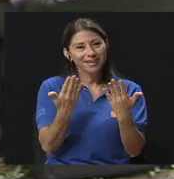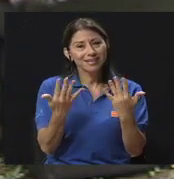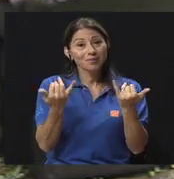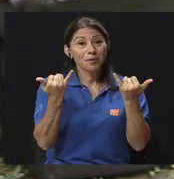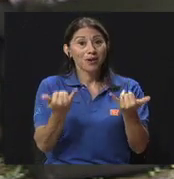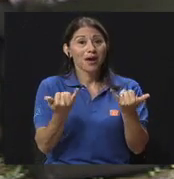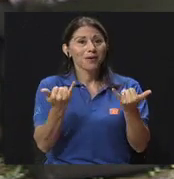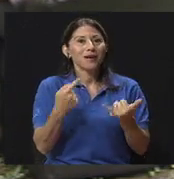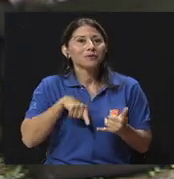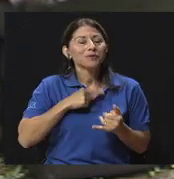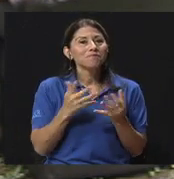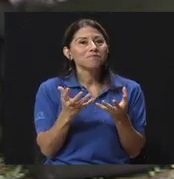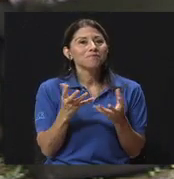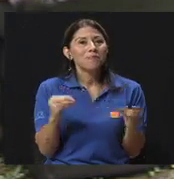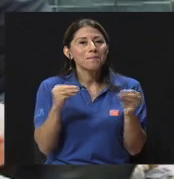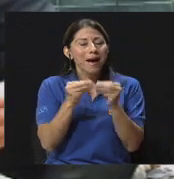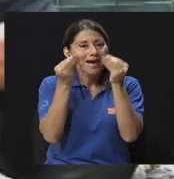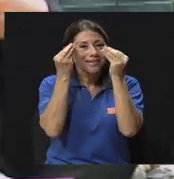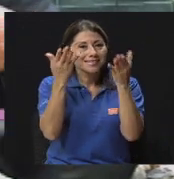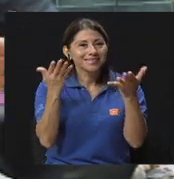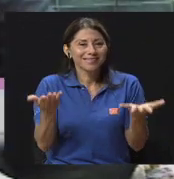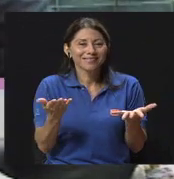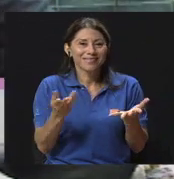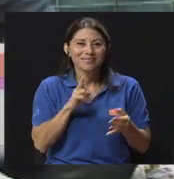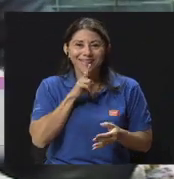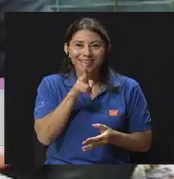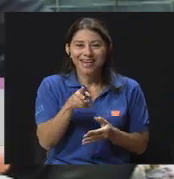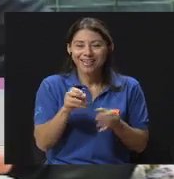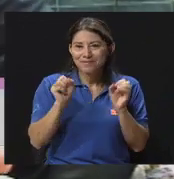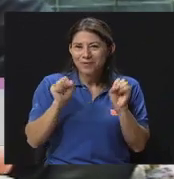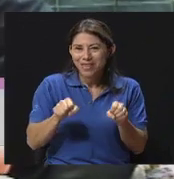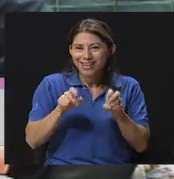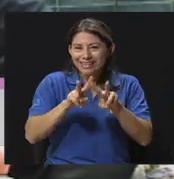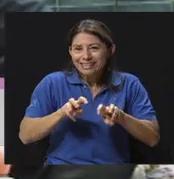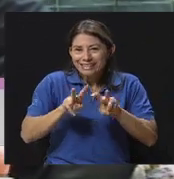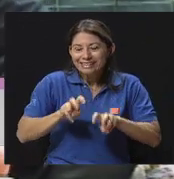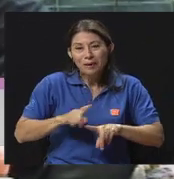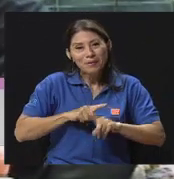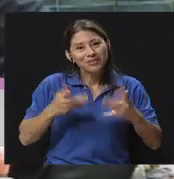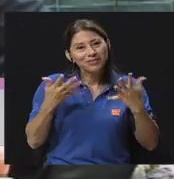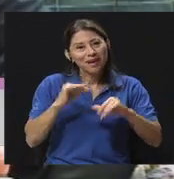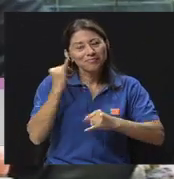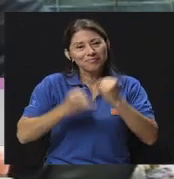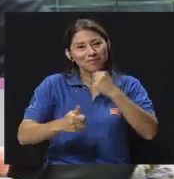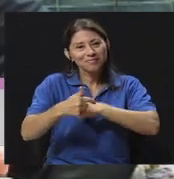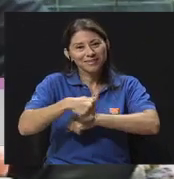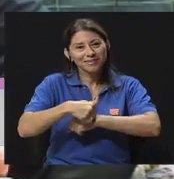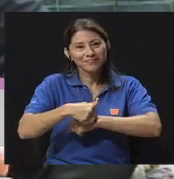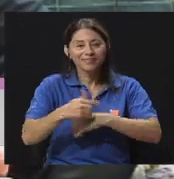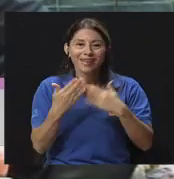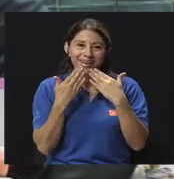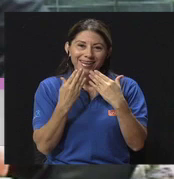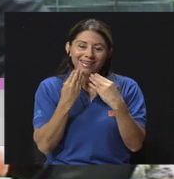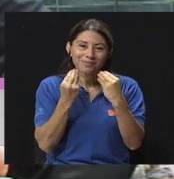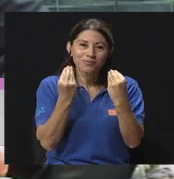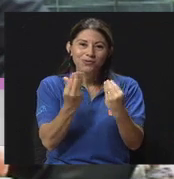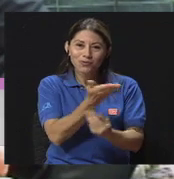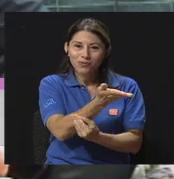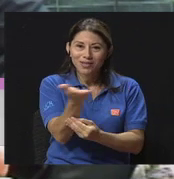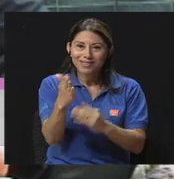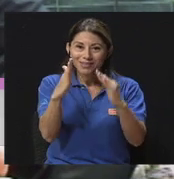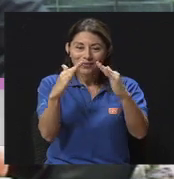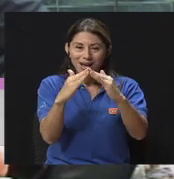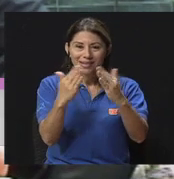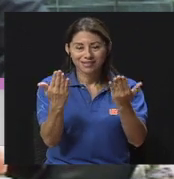quedamos como con ganas de más, ¿verdad? Como de poder abarcar un poco más, pero el tiempo nos ha ganado. Bueno, agradecemos mucho a ustedes en sus